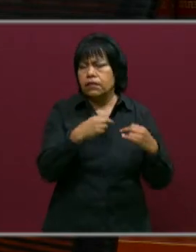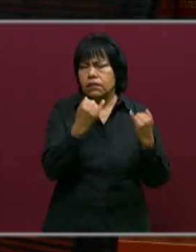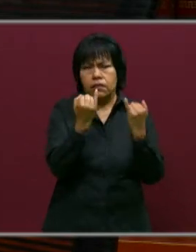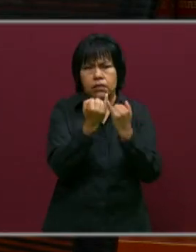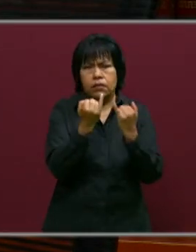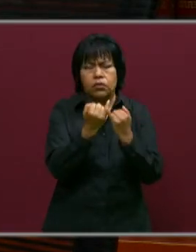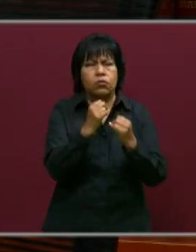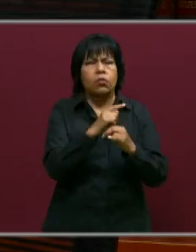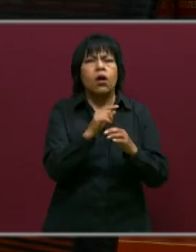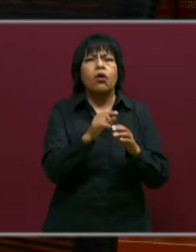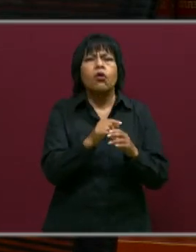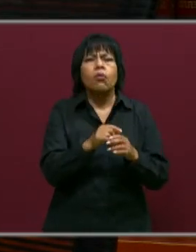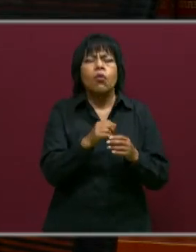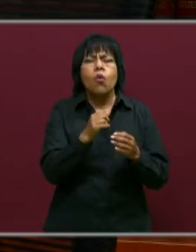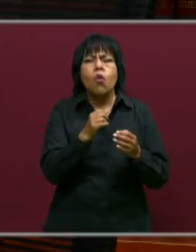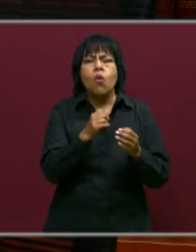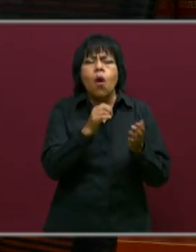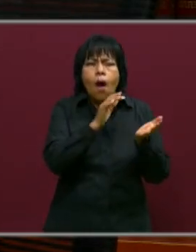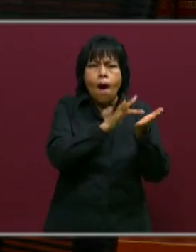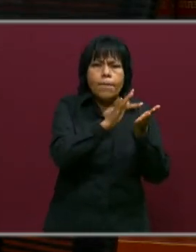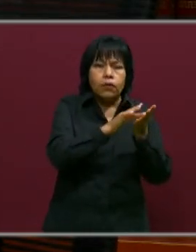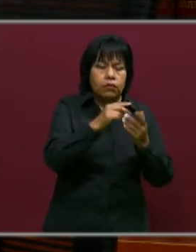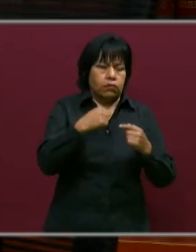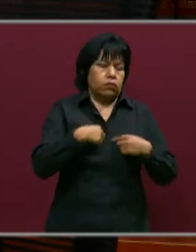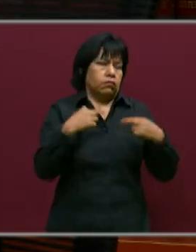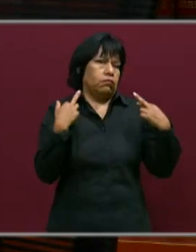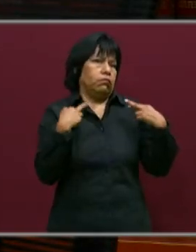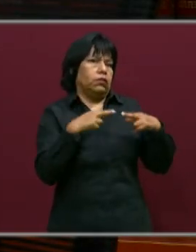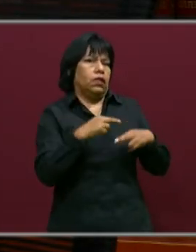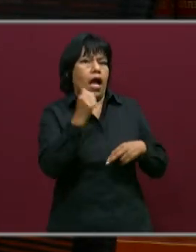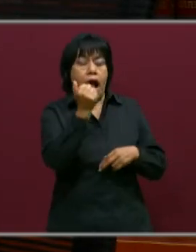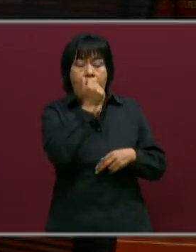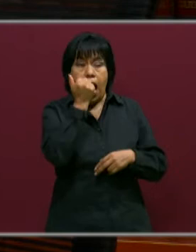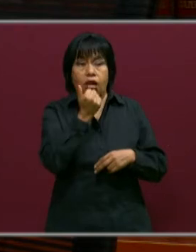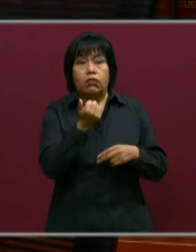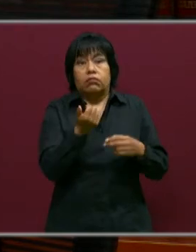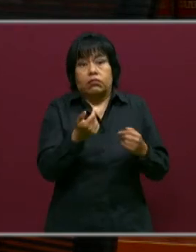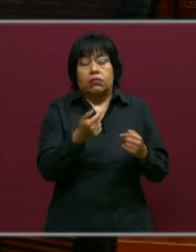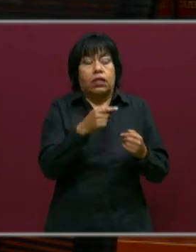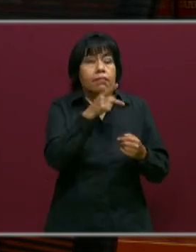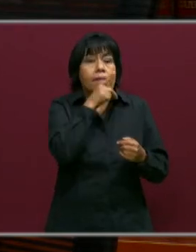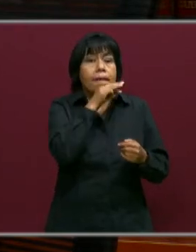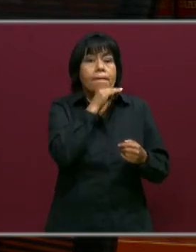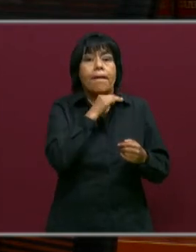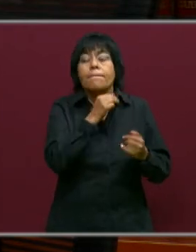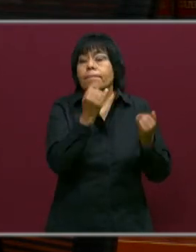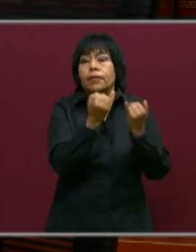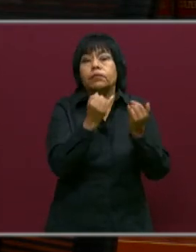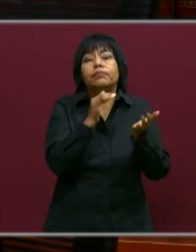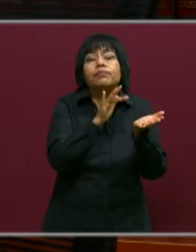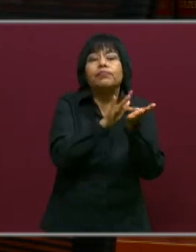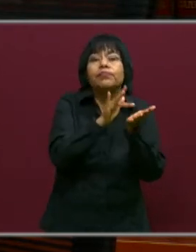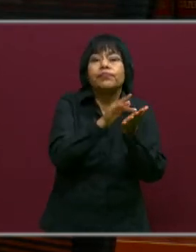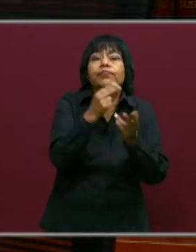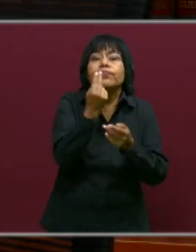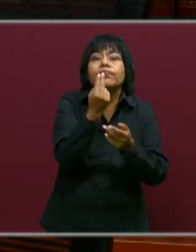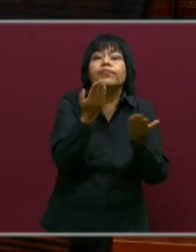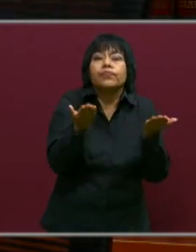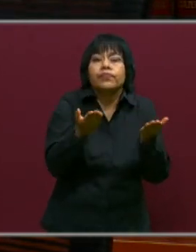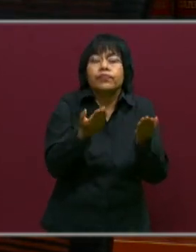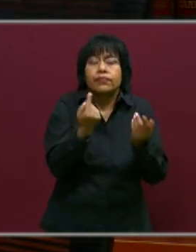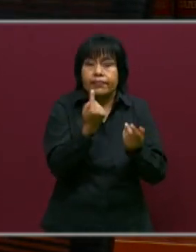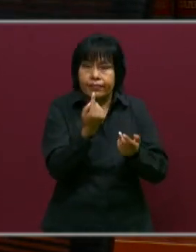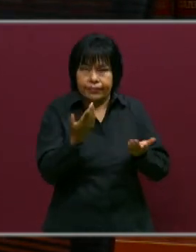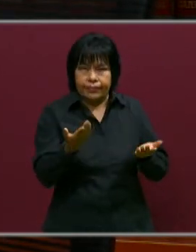qué es lo que tenemos que reforzar. Yo como maestra con mis alumnos y el padre de familia, en qué todavía nos puede